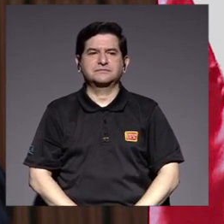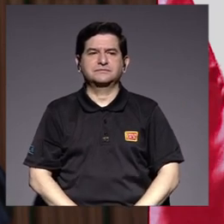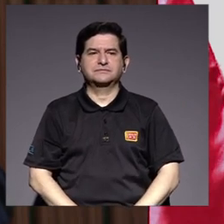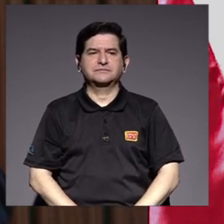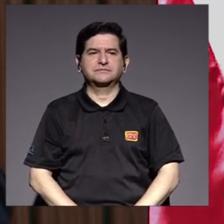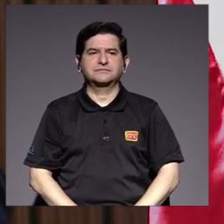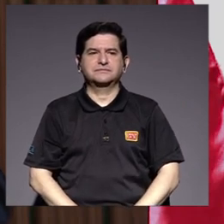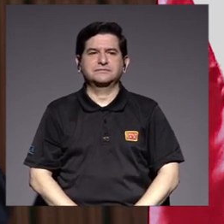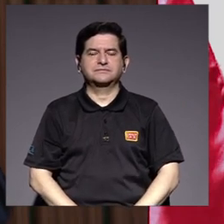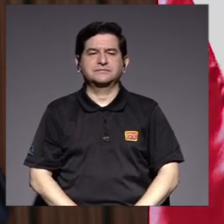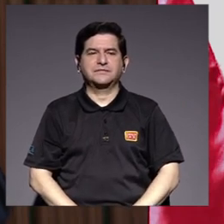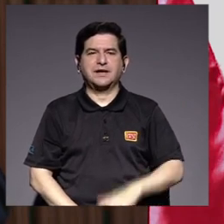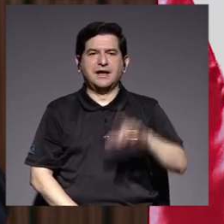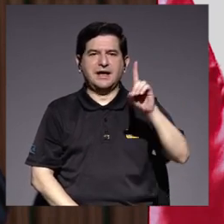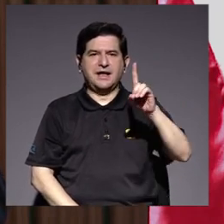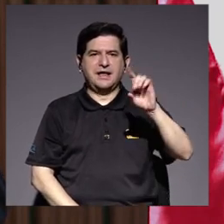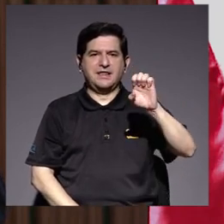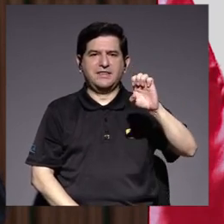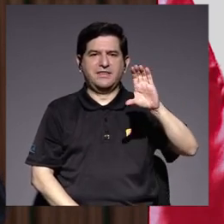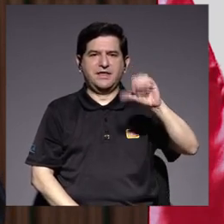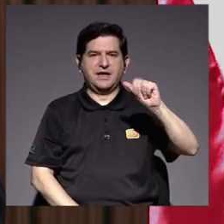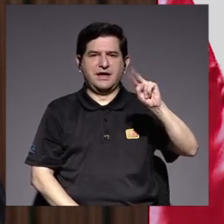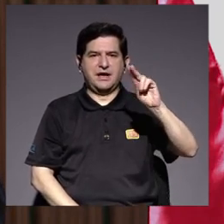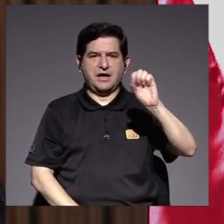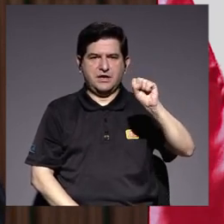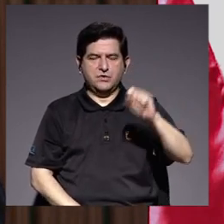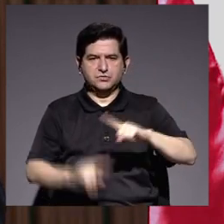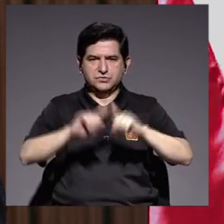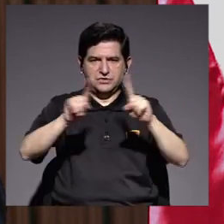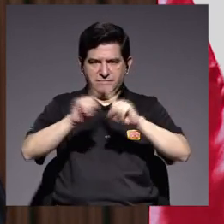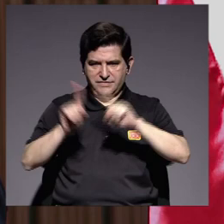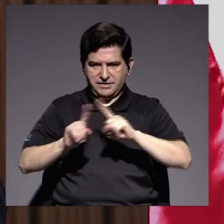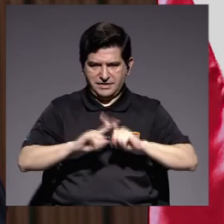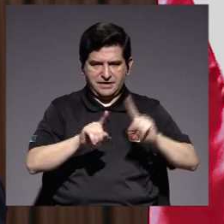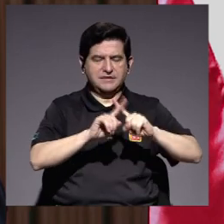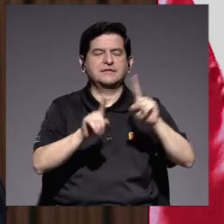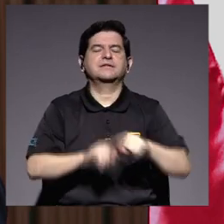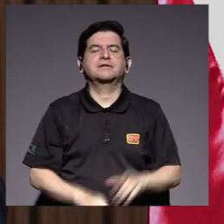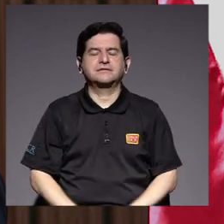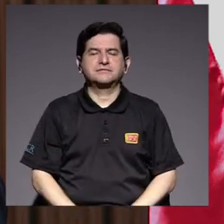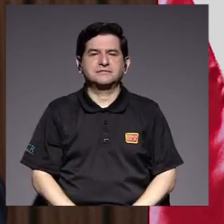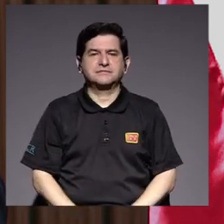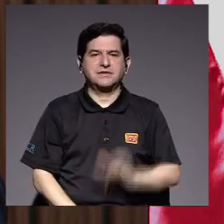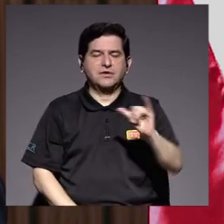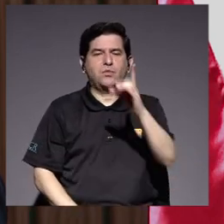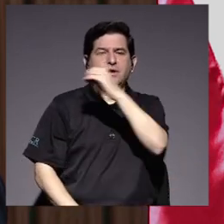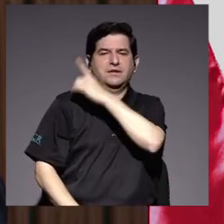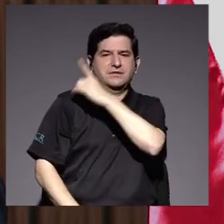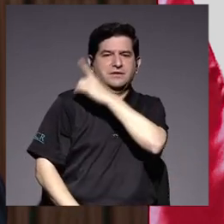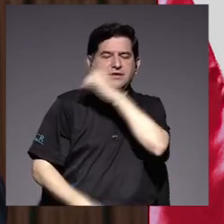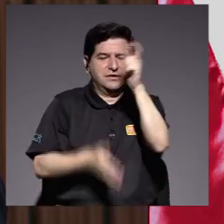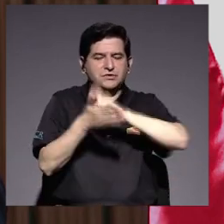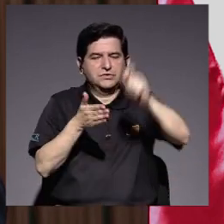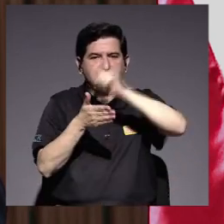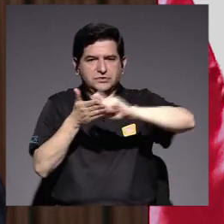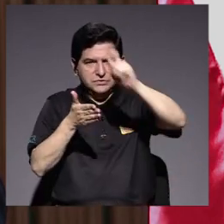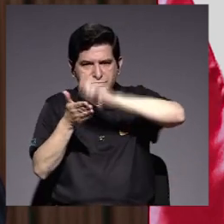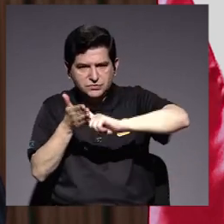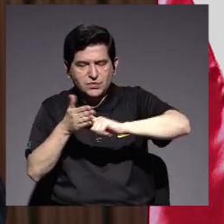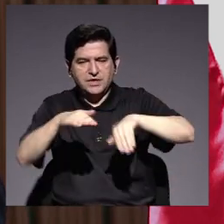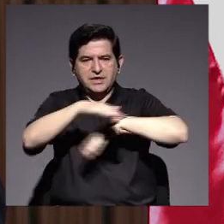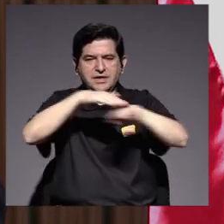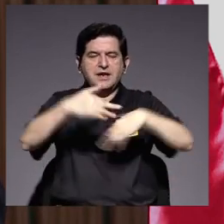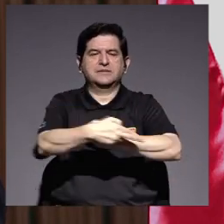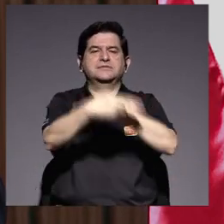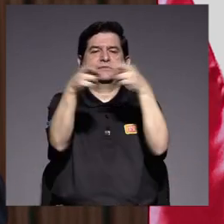a las señoras decanas, señores decanos, señoras directoras y directores de escuelas y sedes